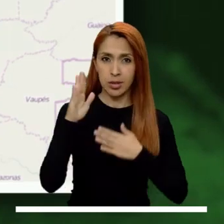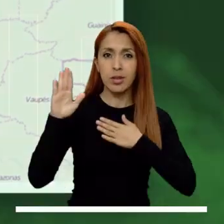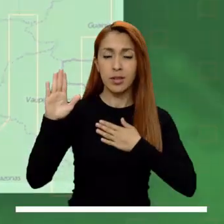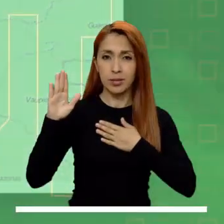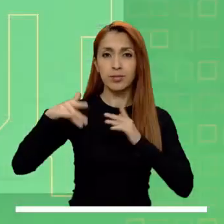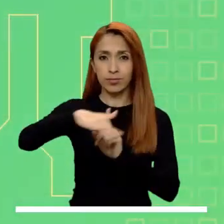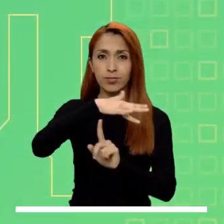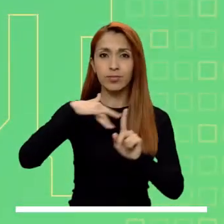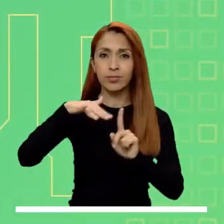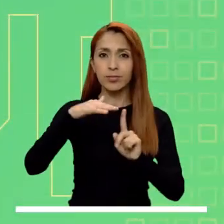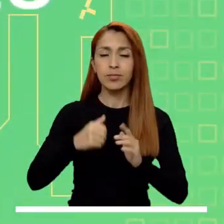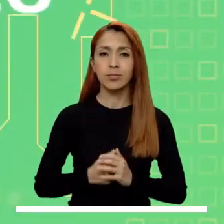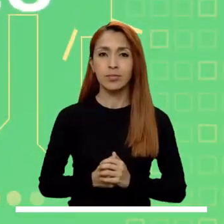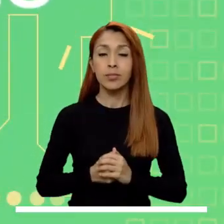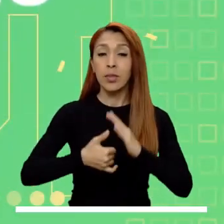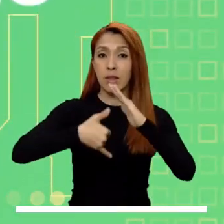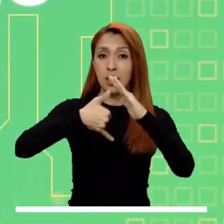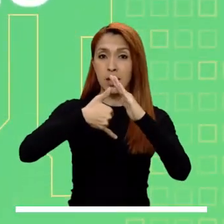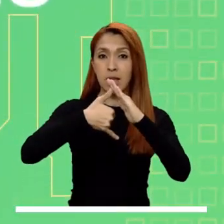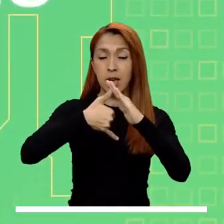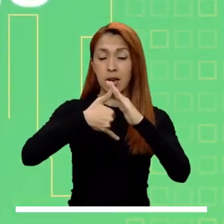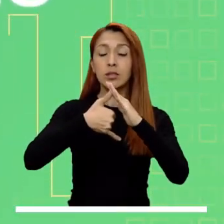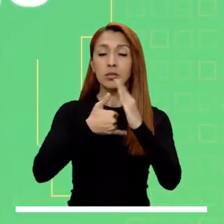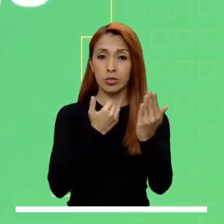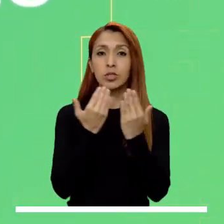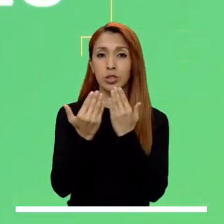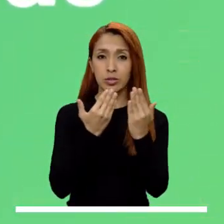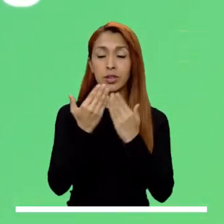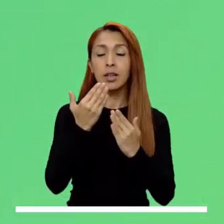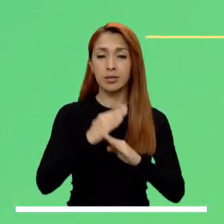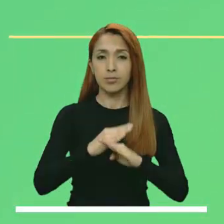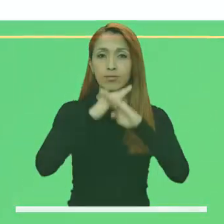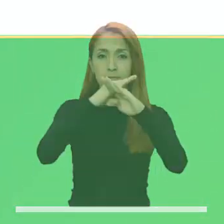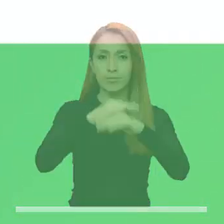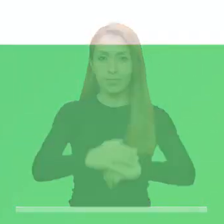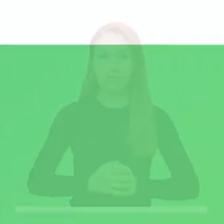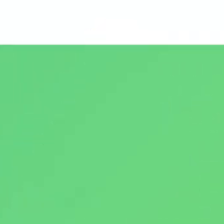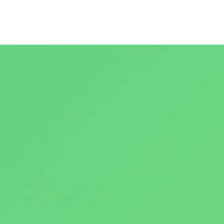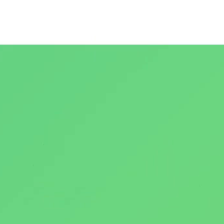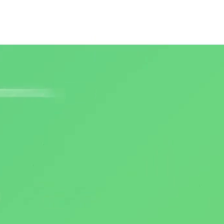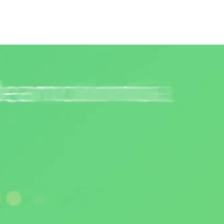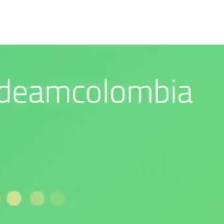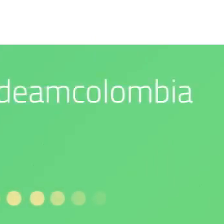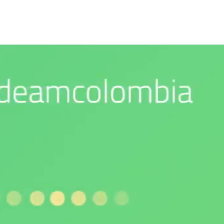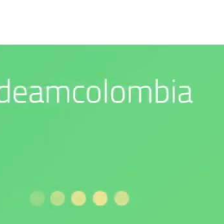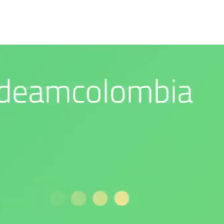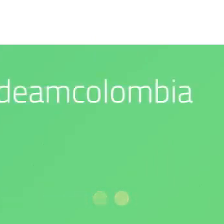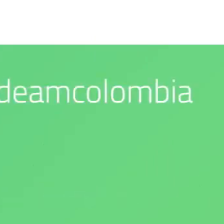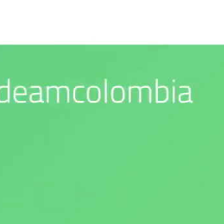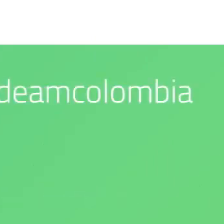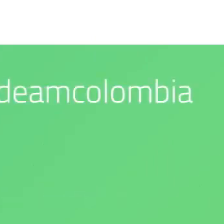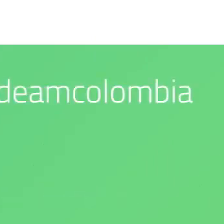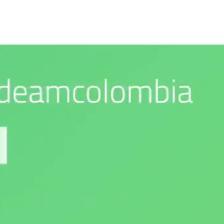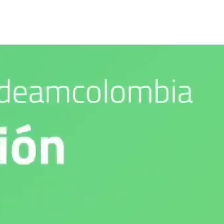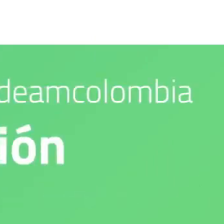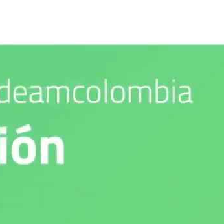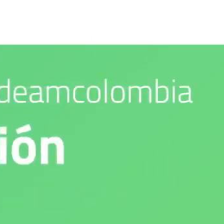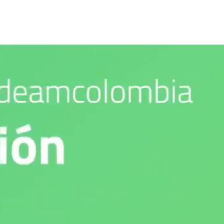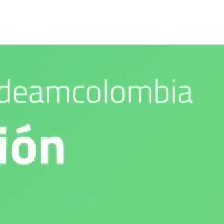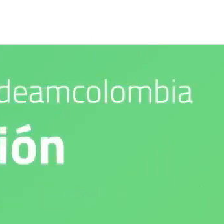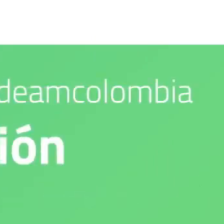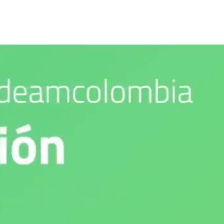Síguenos en nuestras redes sociales. Nuestro compromiso es con el medio ambiente. IDEAM es